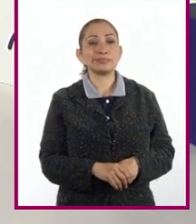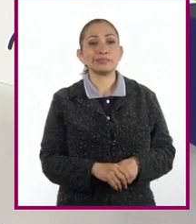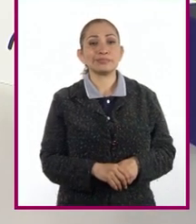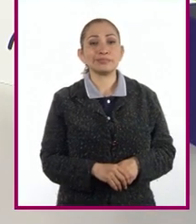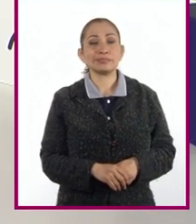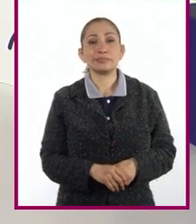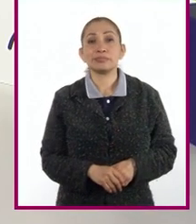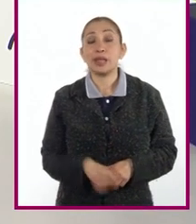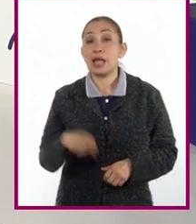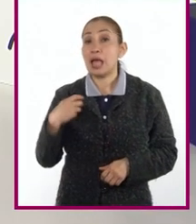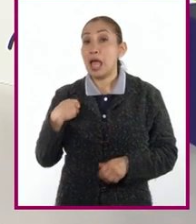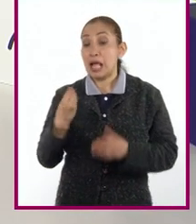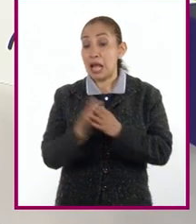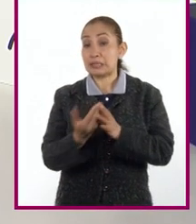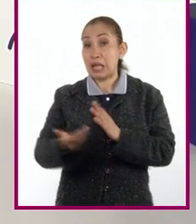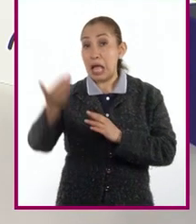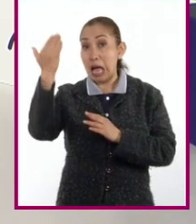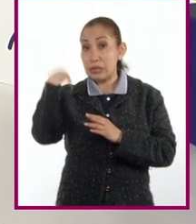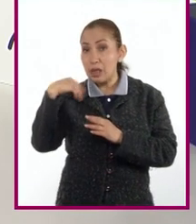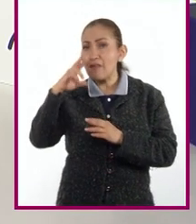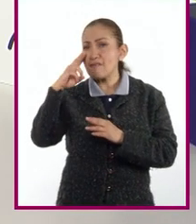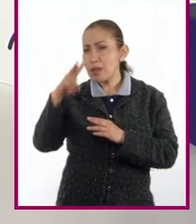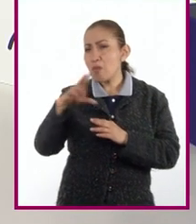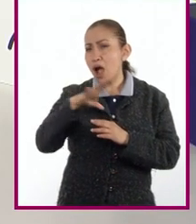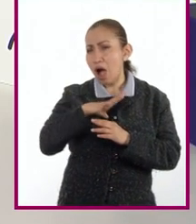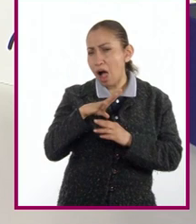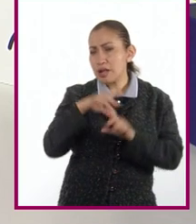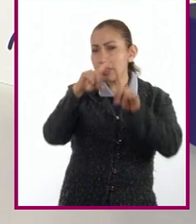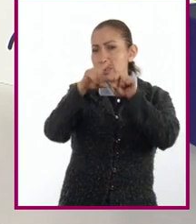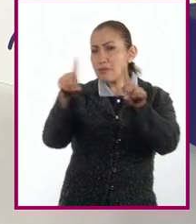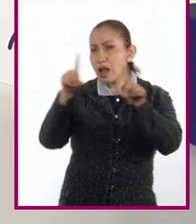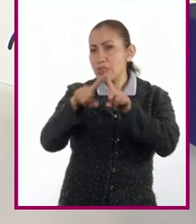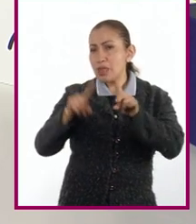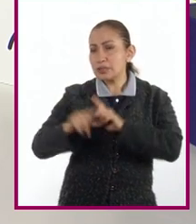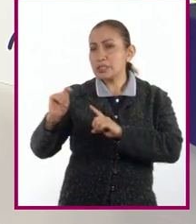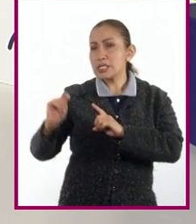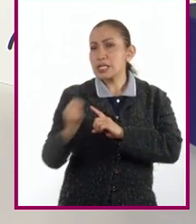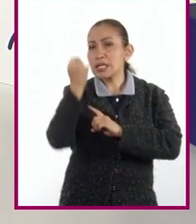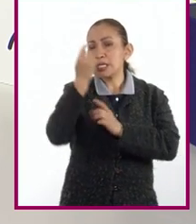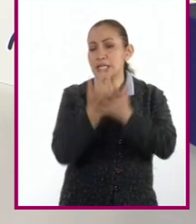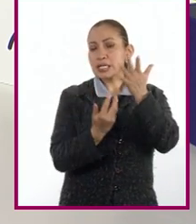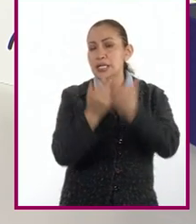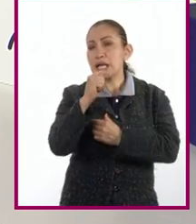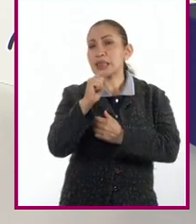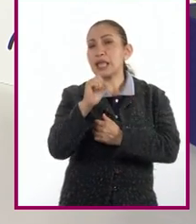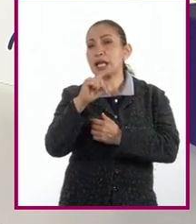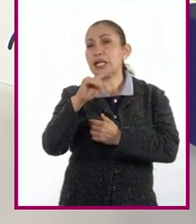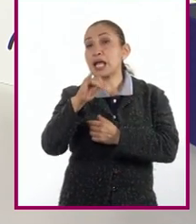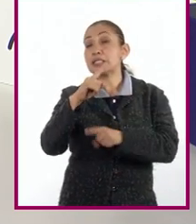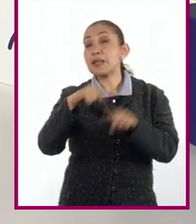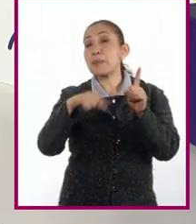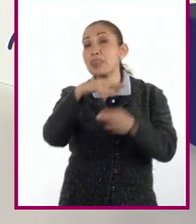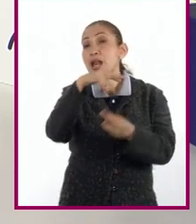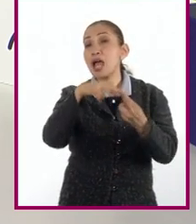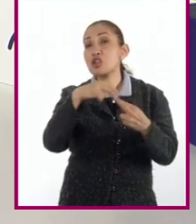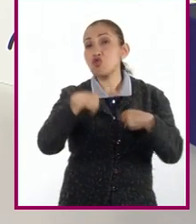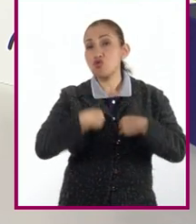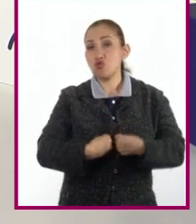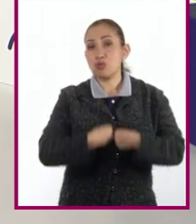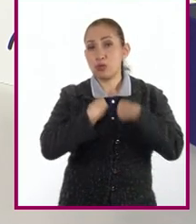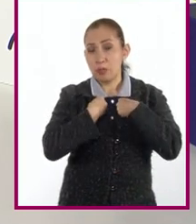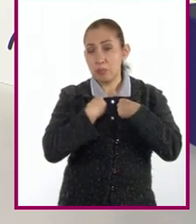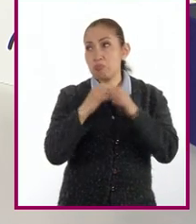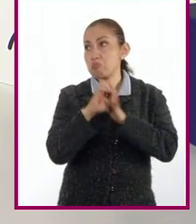En las sesiones anteriores, vimos que existen diversas técnicas dependiendo de la región en donde nos encontremos.